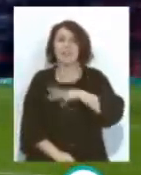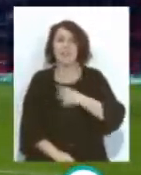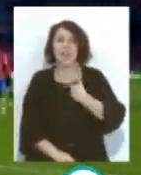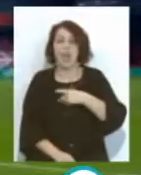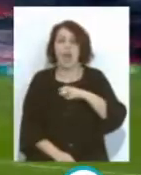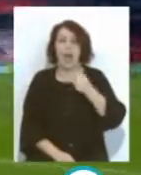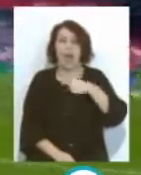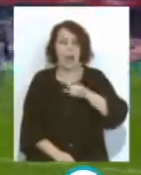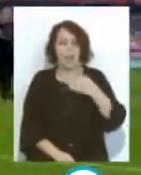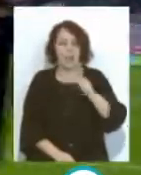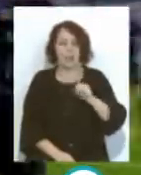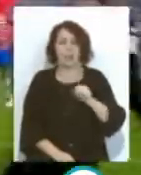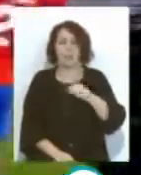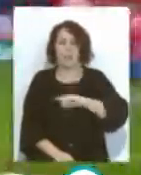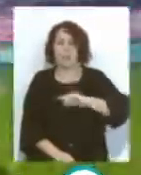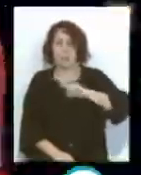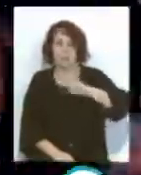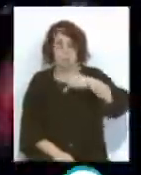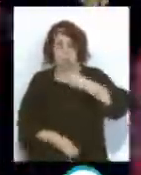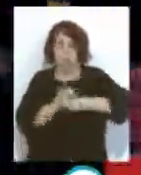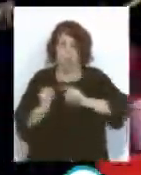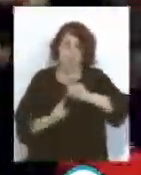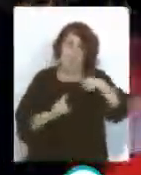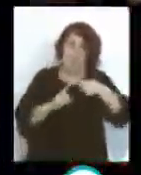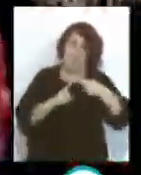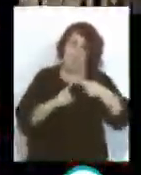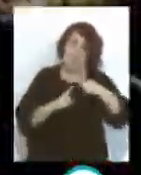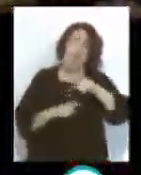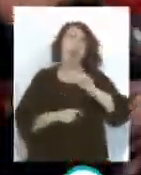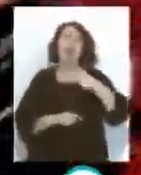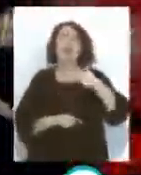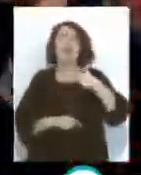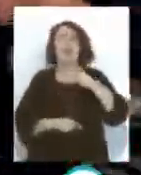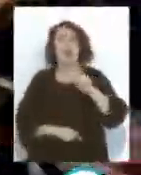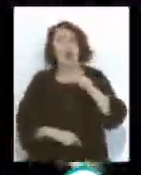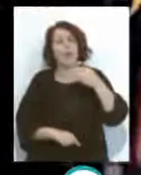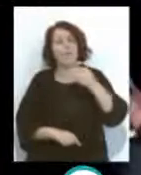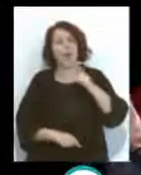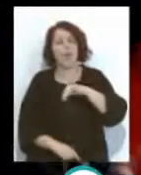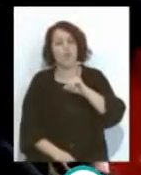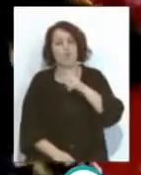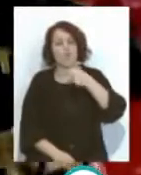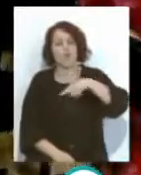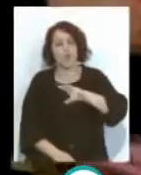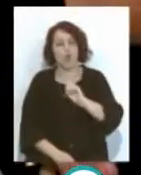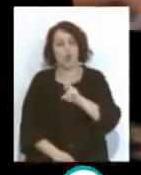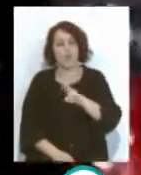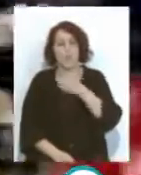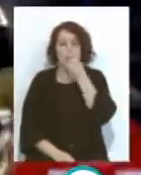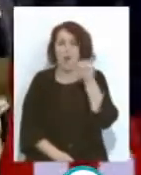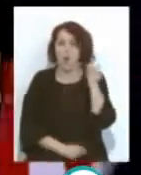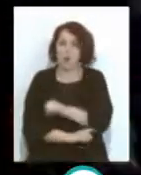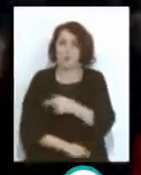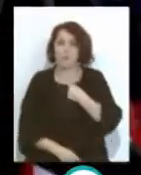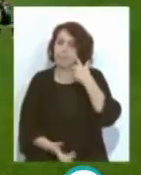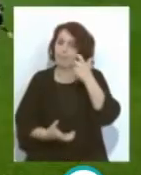Jordi Alba El primero De los dos Que iba a ser Jordi Alba Que es un poquito Mejor que Junior Bastante Bastante mejor Como